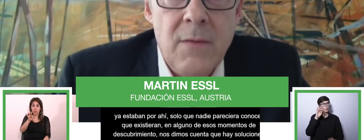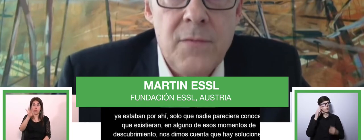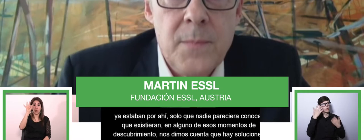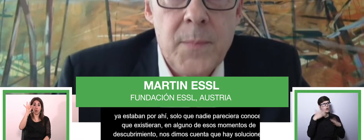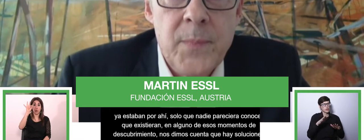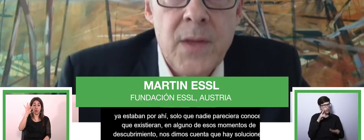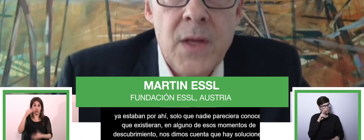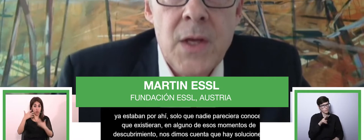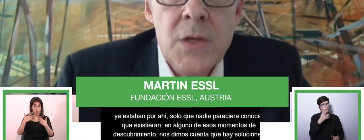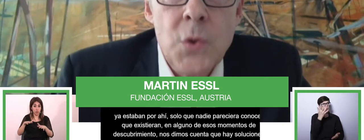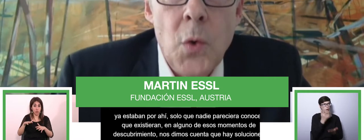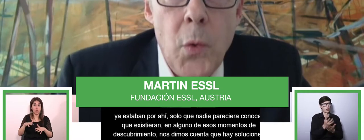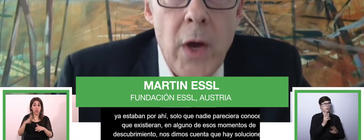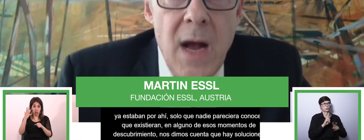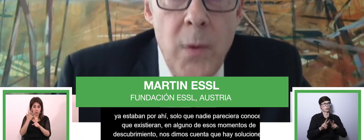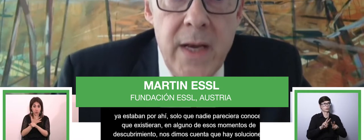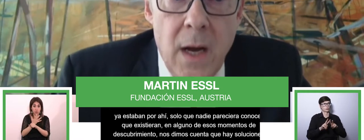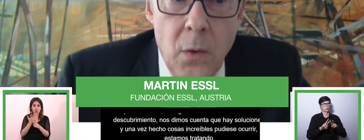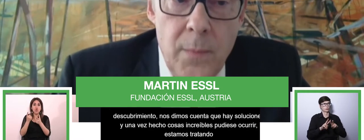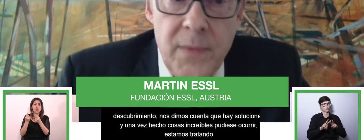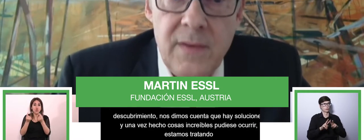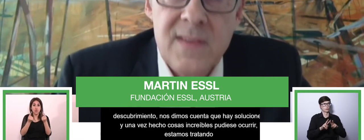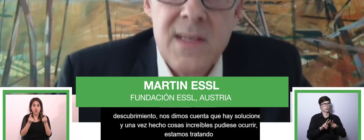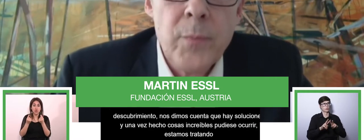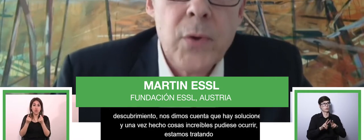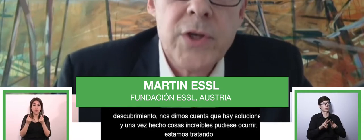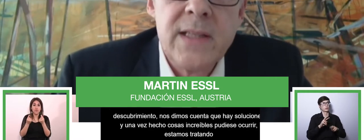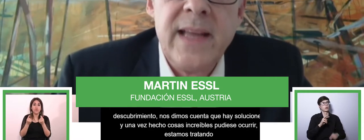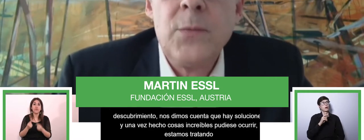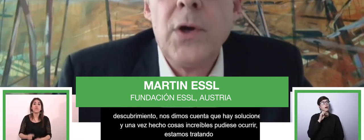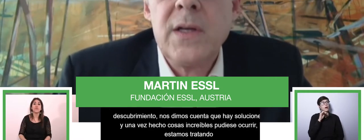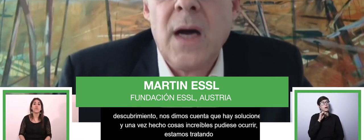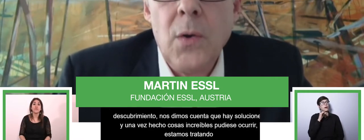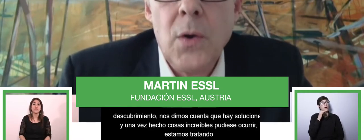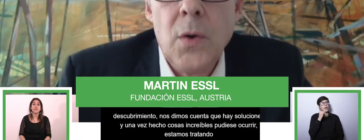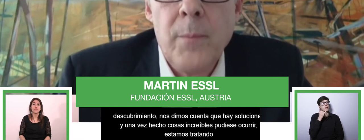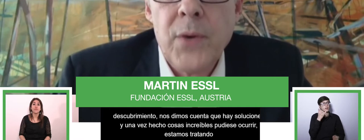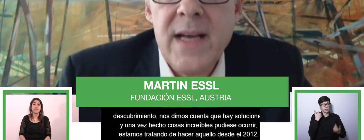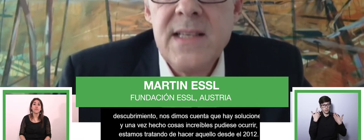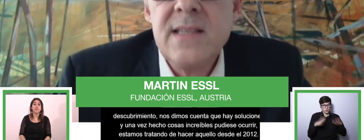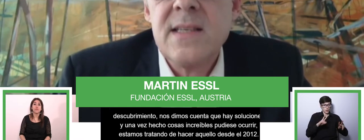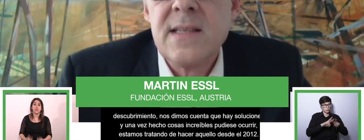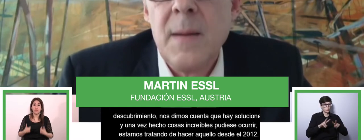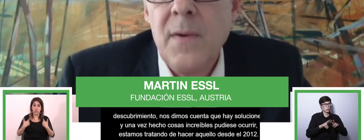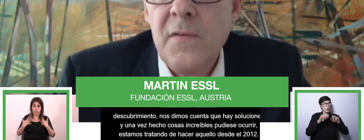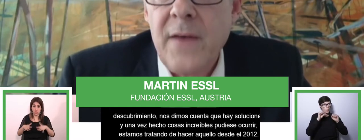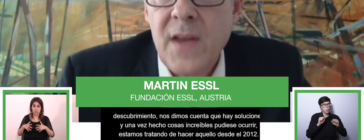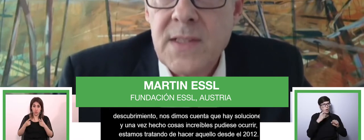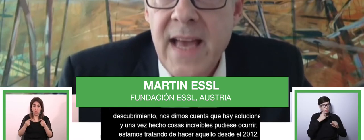de hacer aquello desde el 2012. Por lo tanto, ¿dónde estamos en la actualidad? Esta red de Cero Project